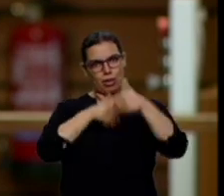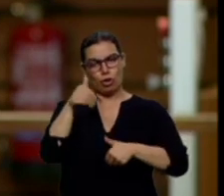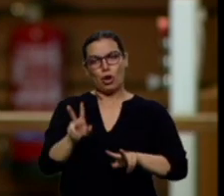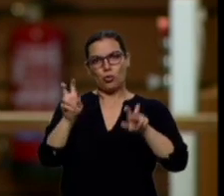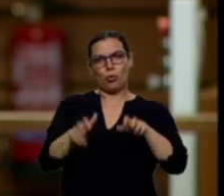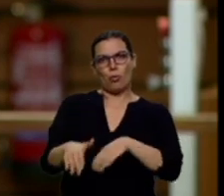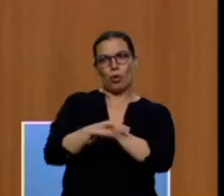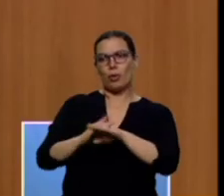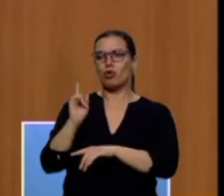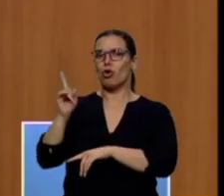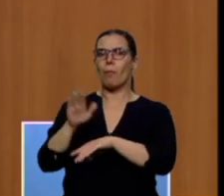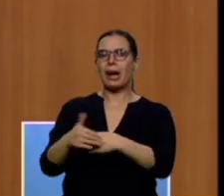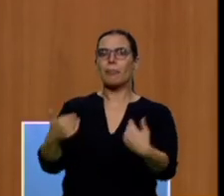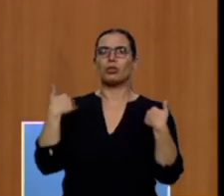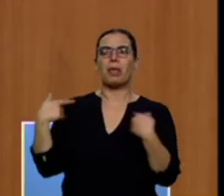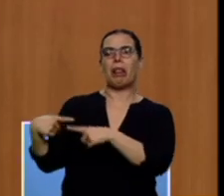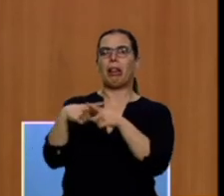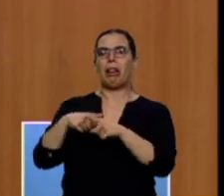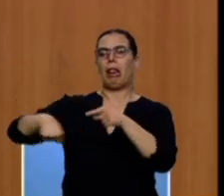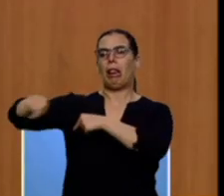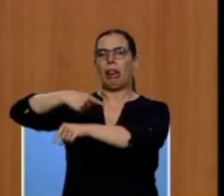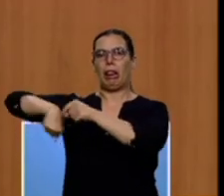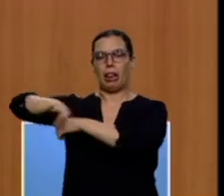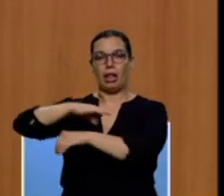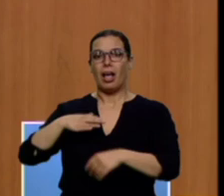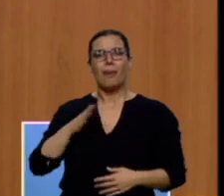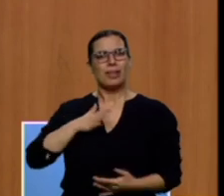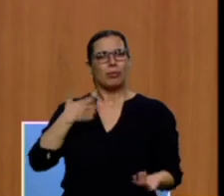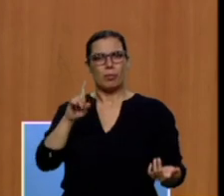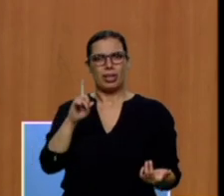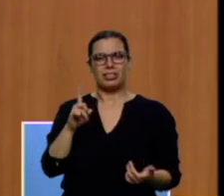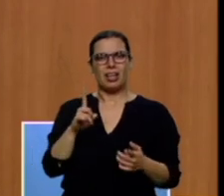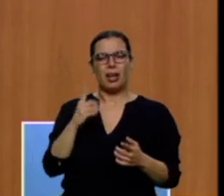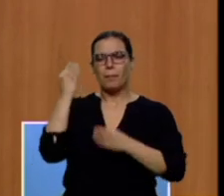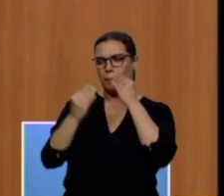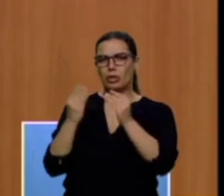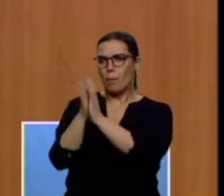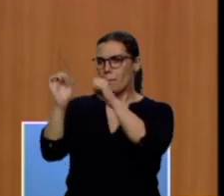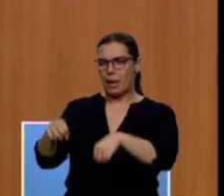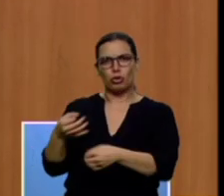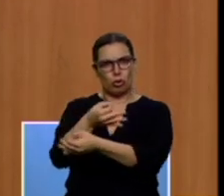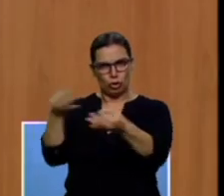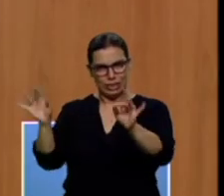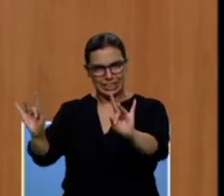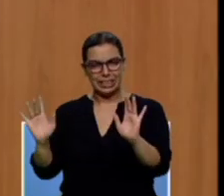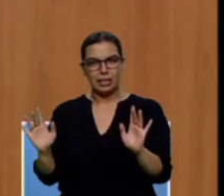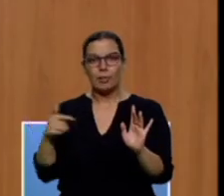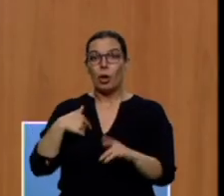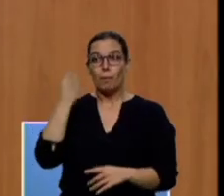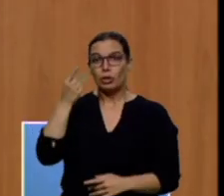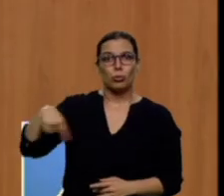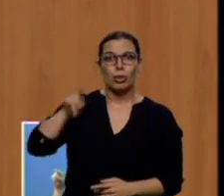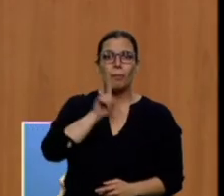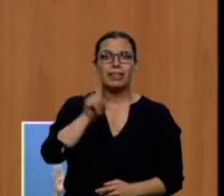repartirse sillones. Si a mí no me molesta, si no les considero un gobierno ilegítimo por haber pactado, les considero unos mentirosos. Usted